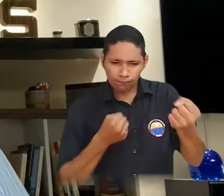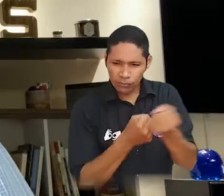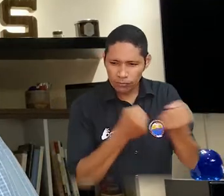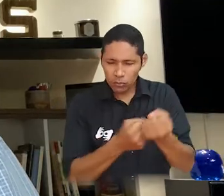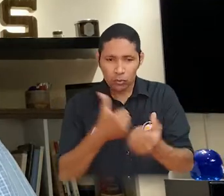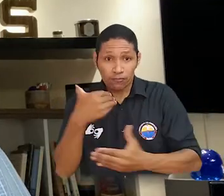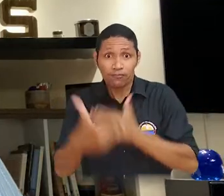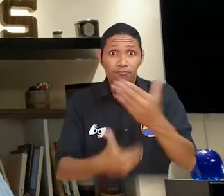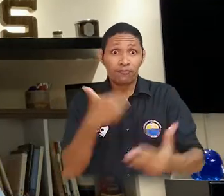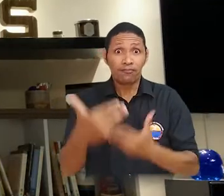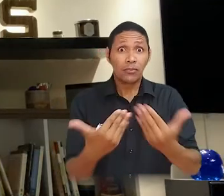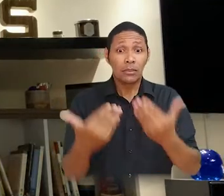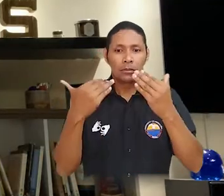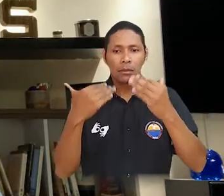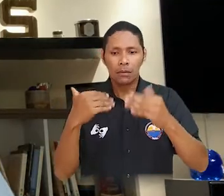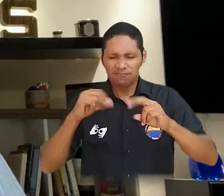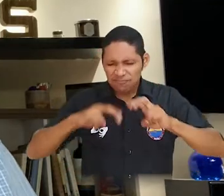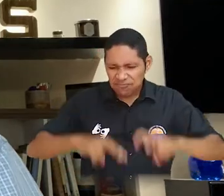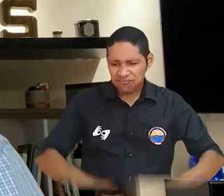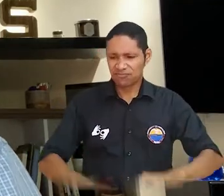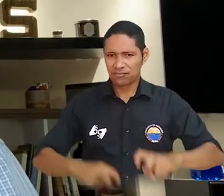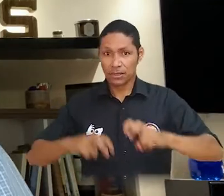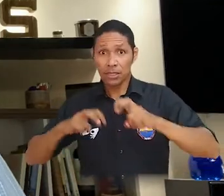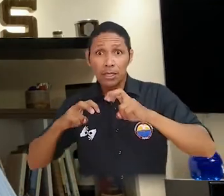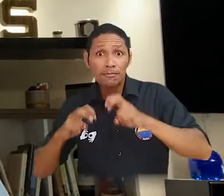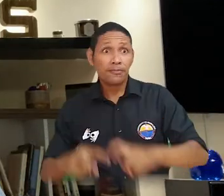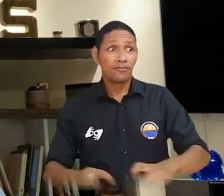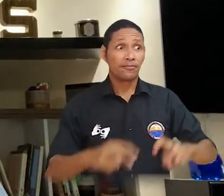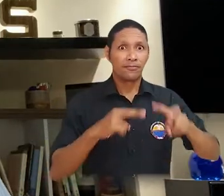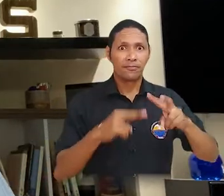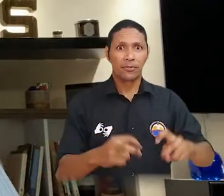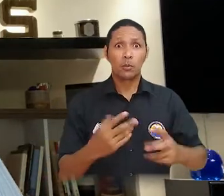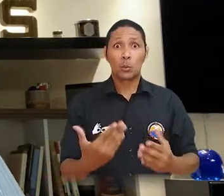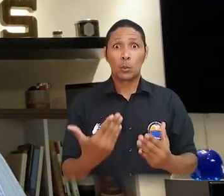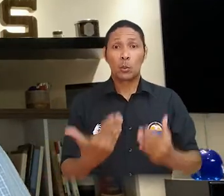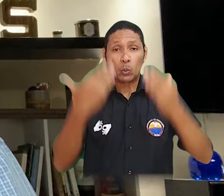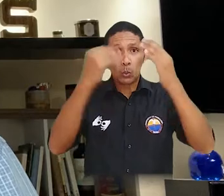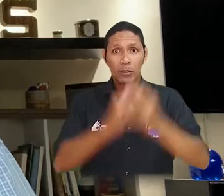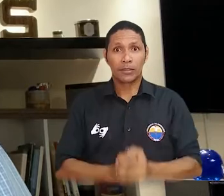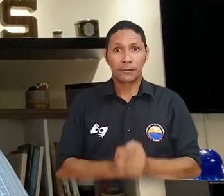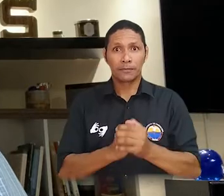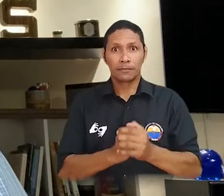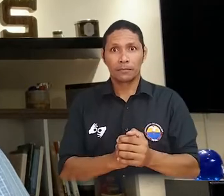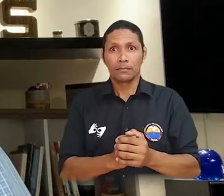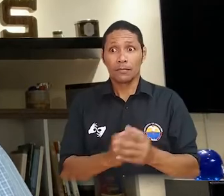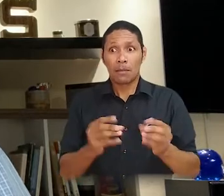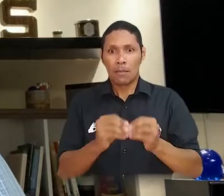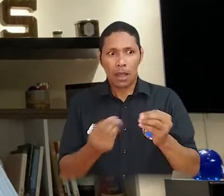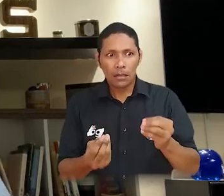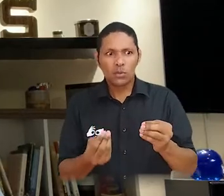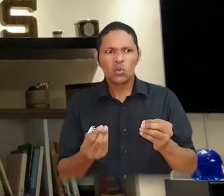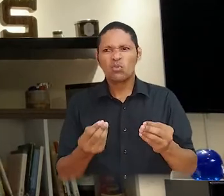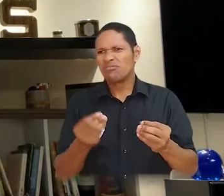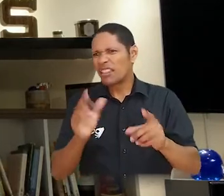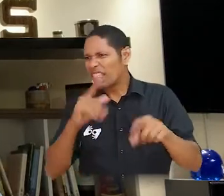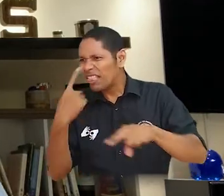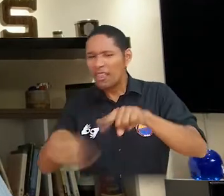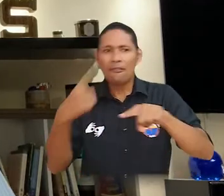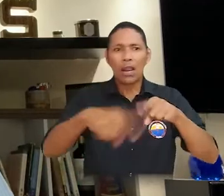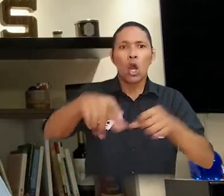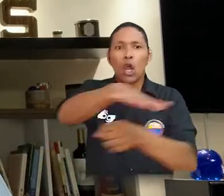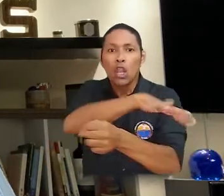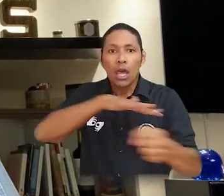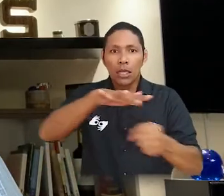las diferentes técnicas de investigación coherentes con los problemas que emergen de los contextos sociales y